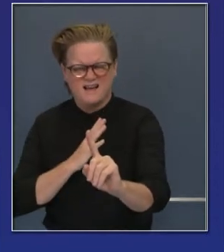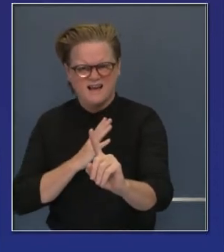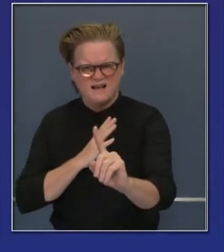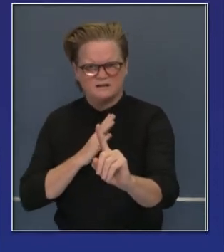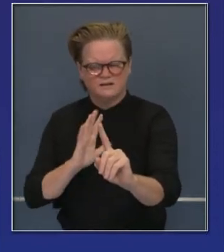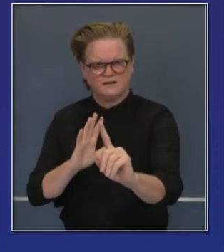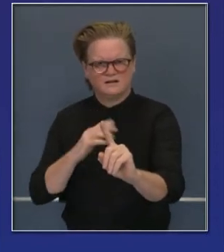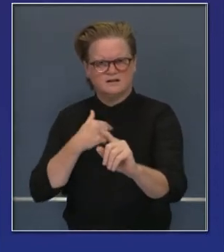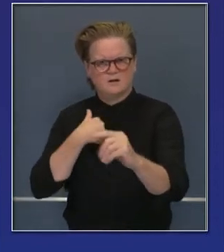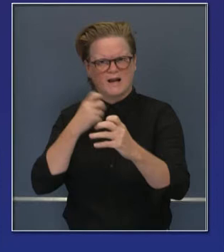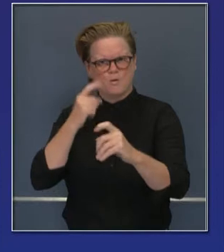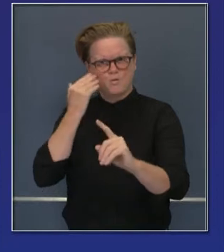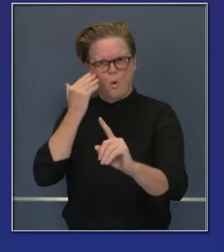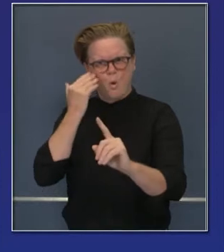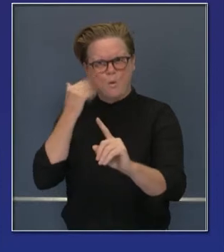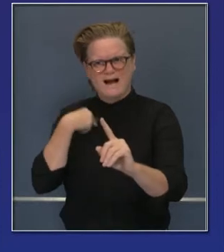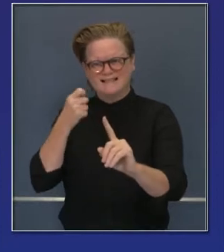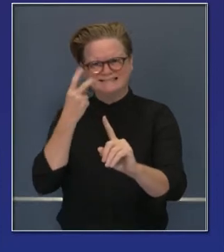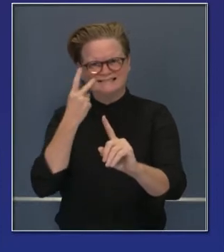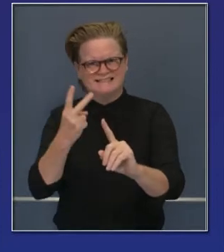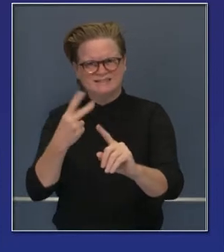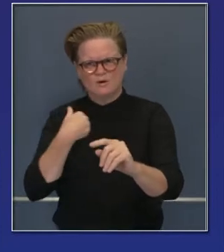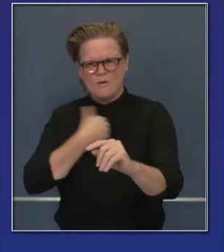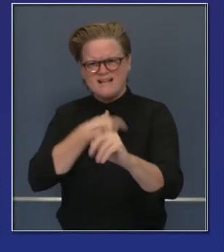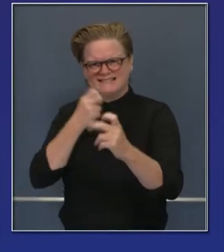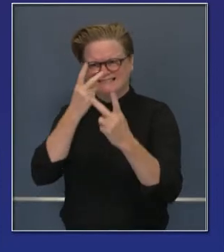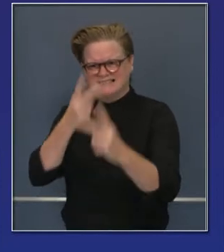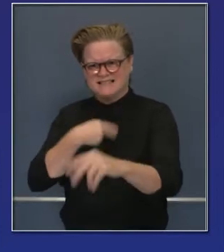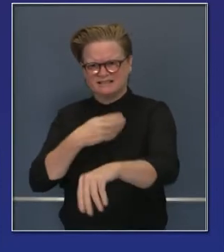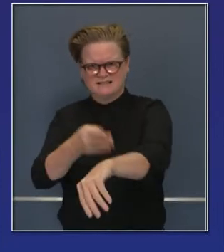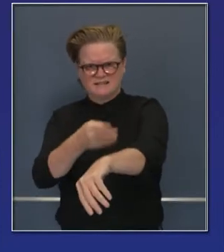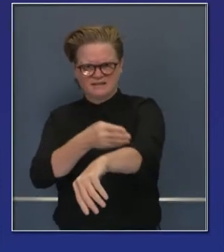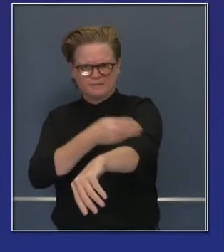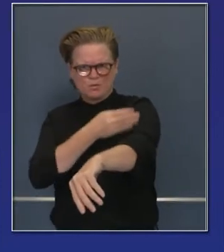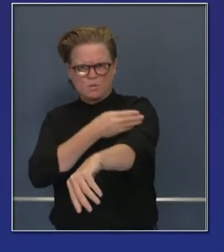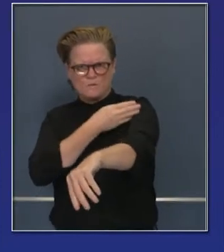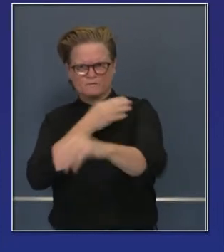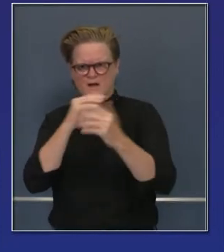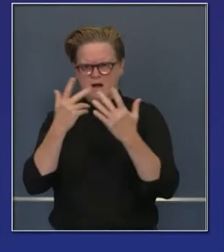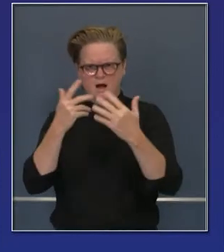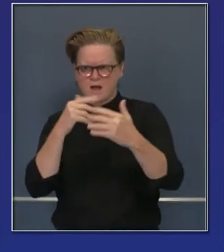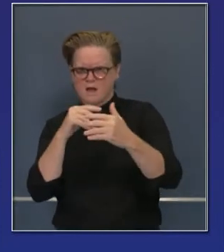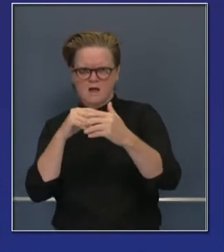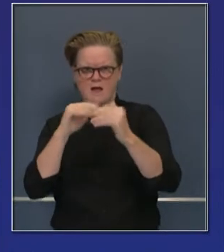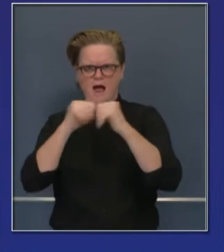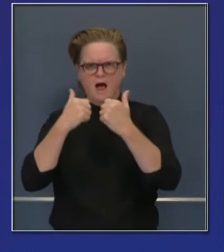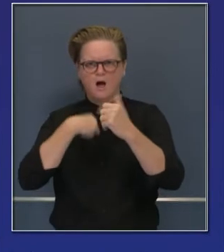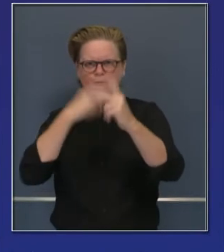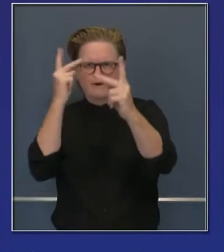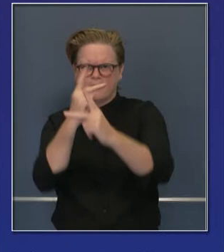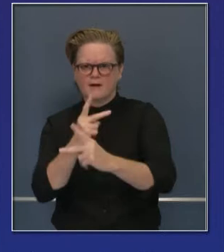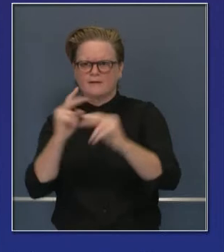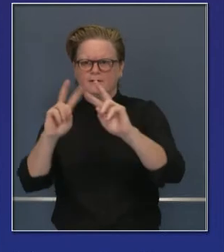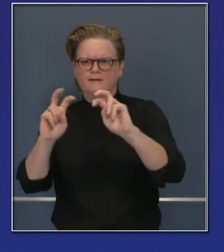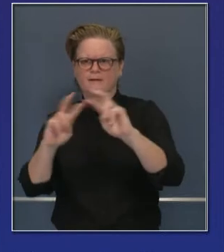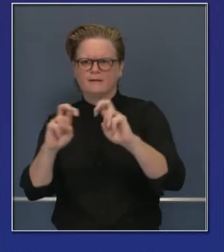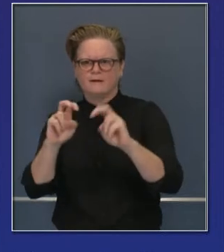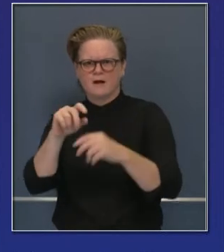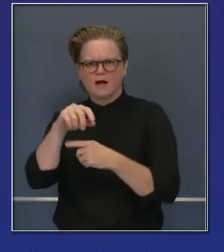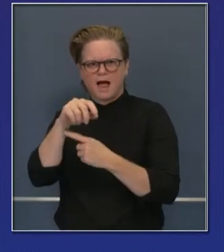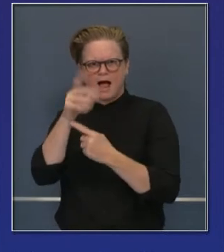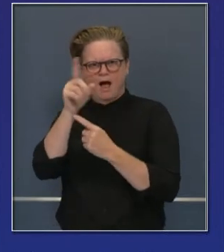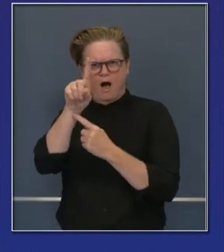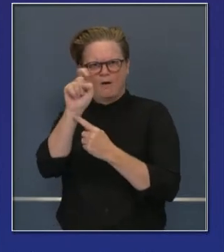más y más pruebas en el estado, que es algo muy bueno. aunque estamos viendo un aumento en las cifras en el promedio de siete días.